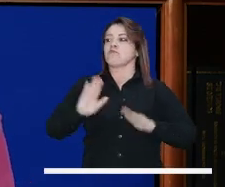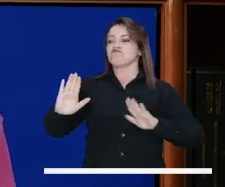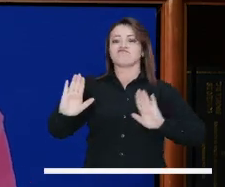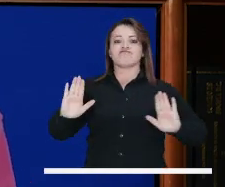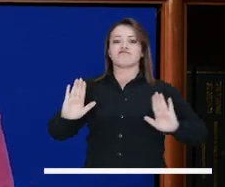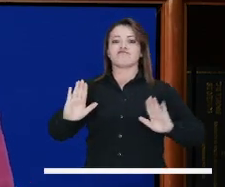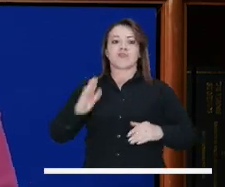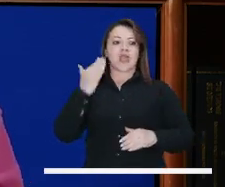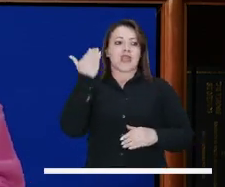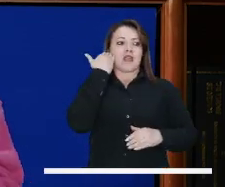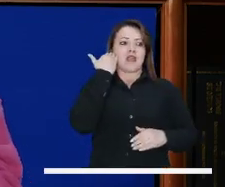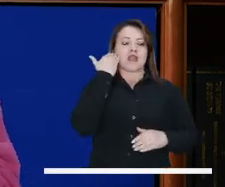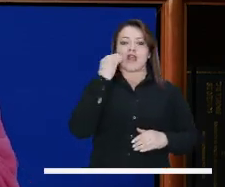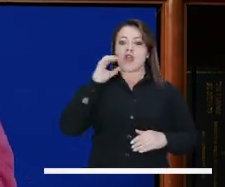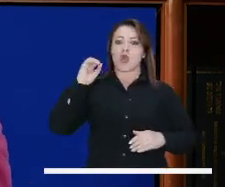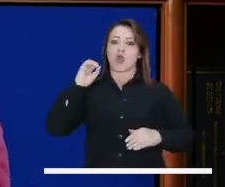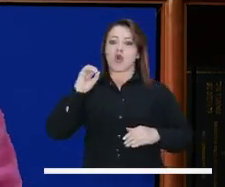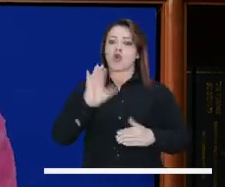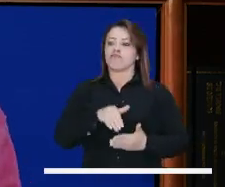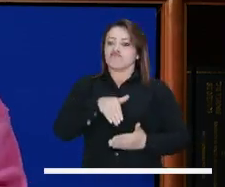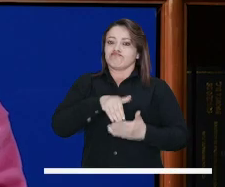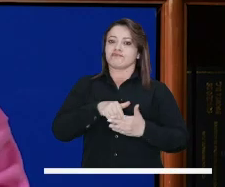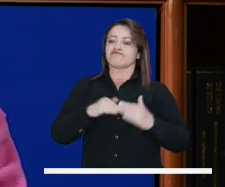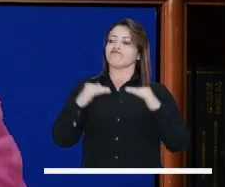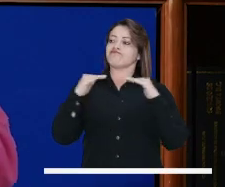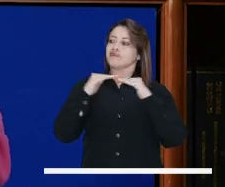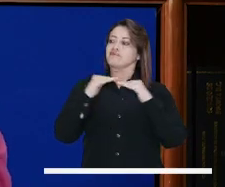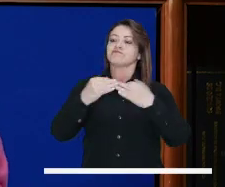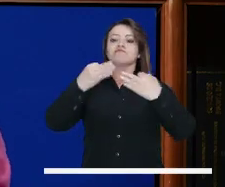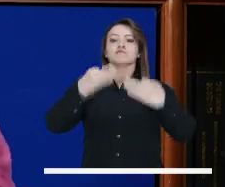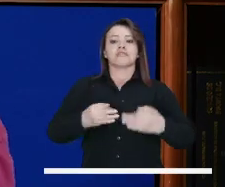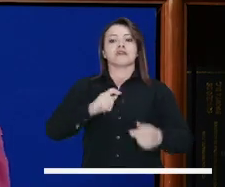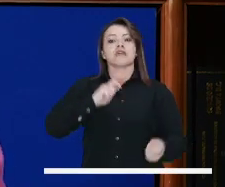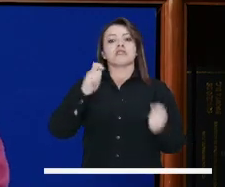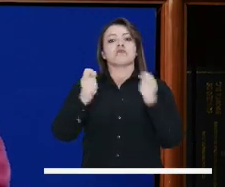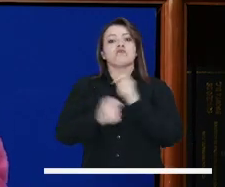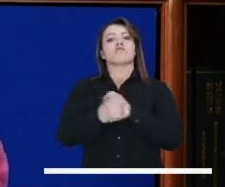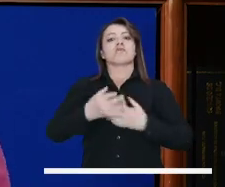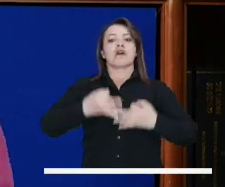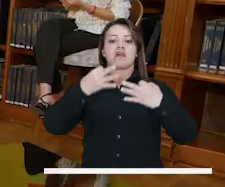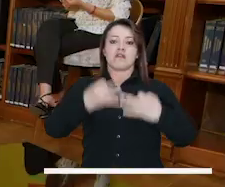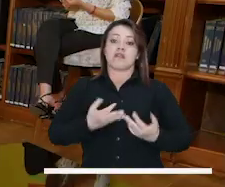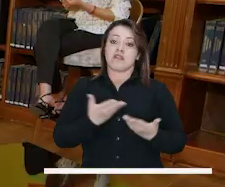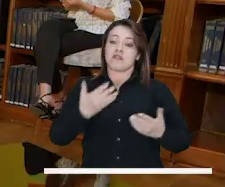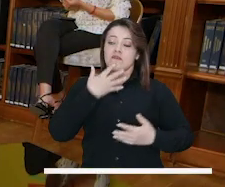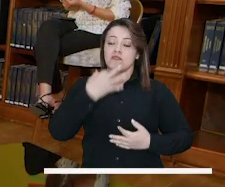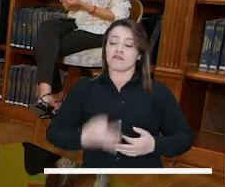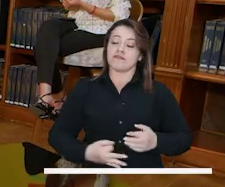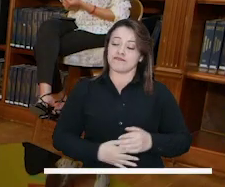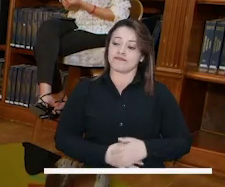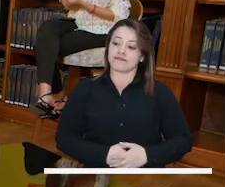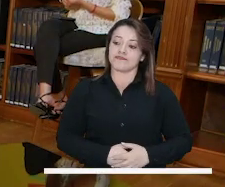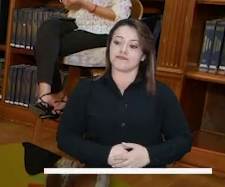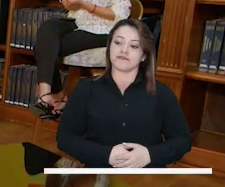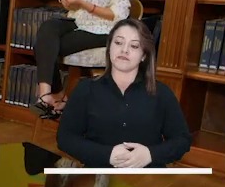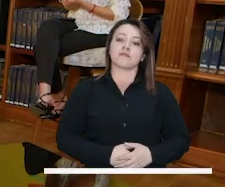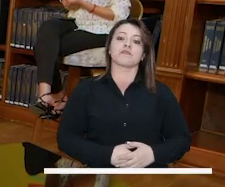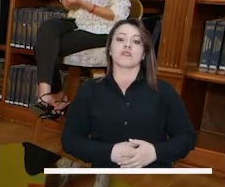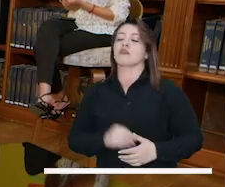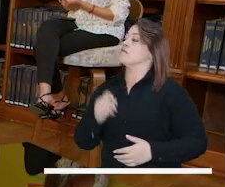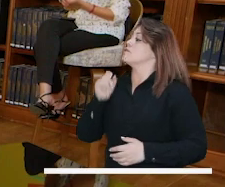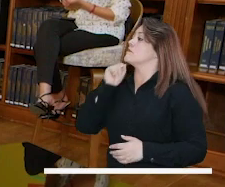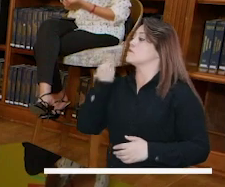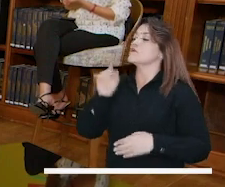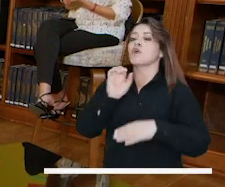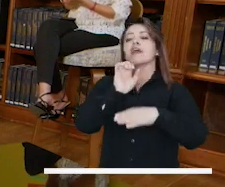enfrentar el machismo, una visión patriarcal, doblegadora frente a las mujeres y transformar una realidad de violencia